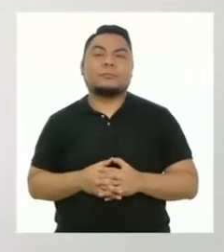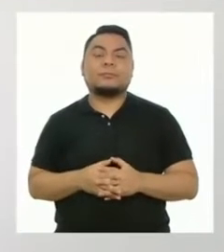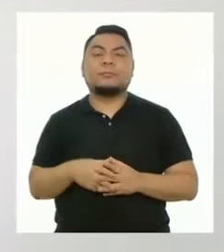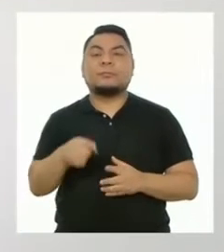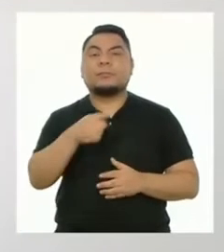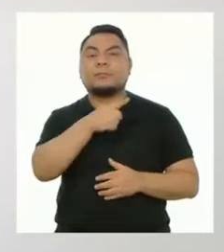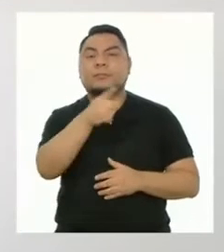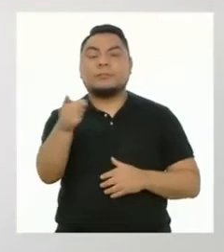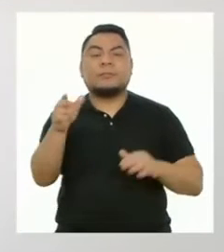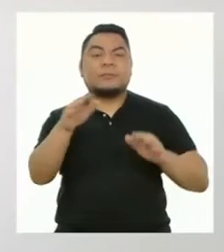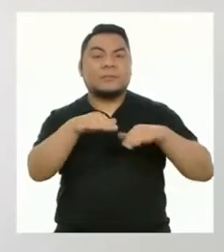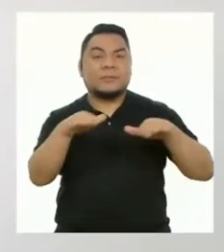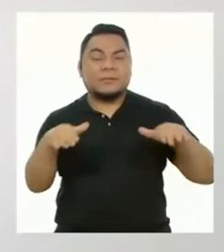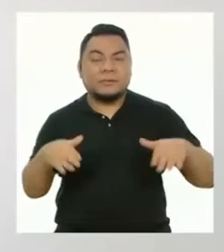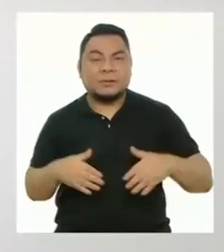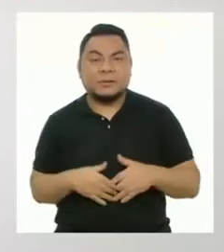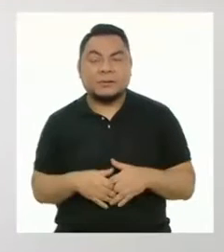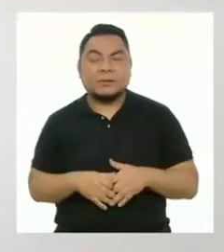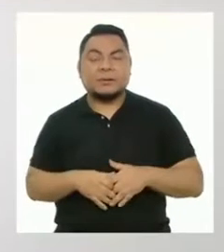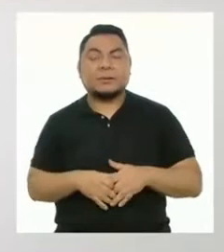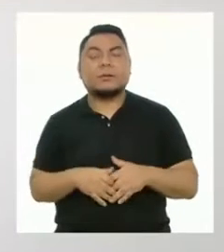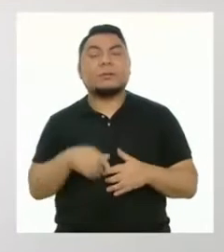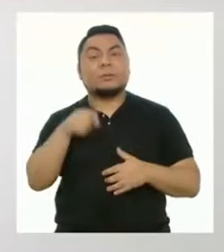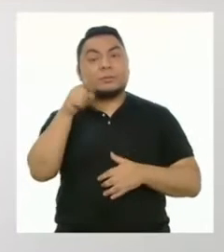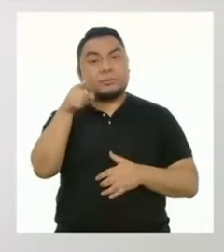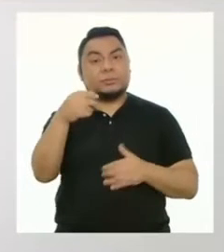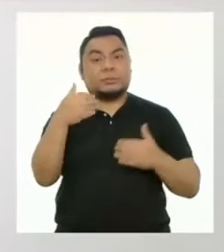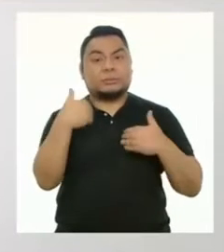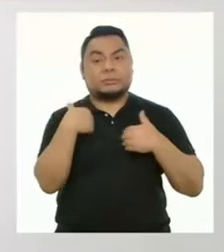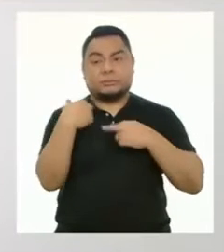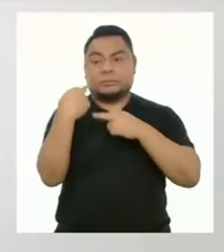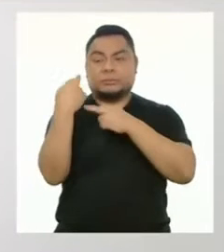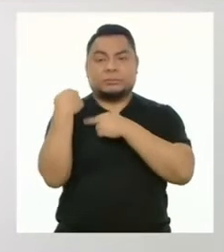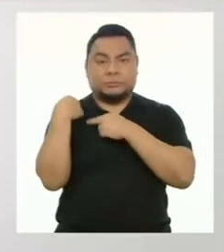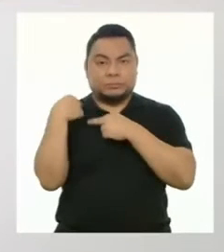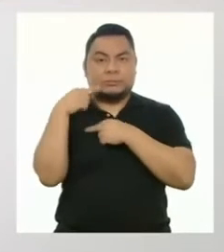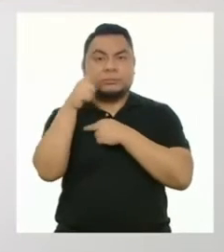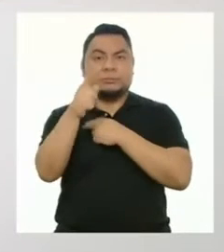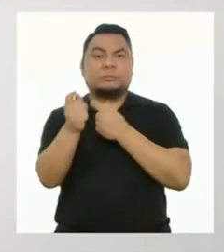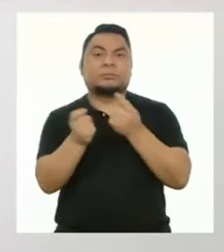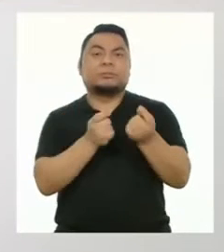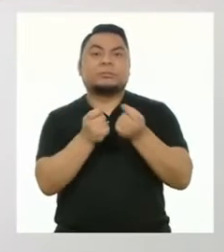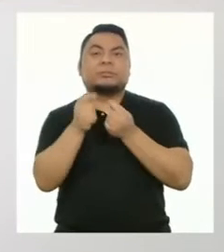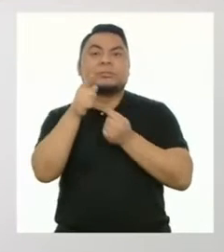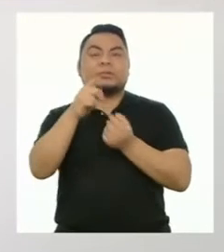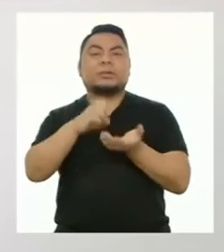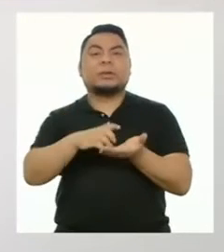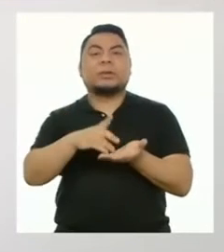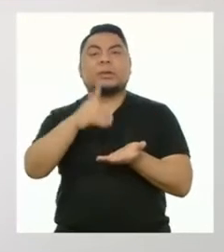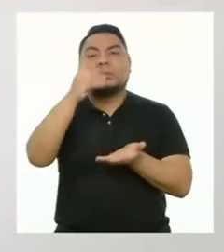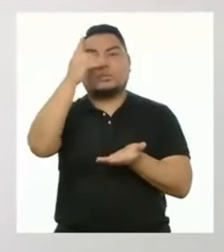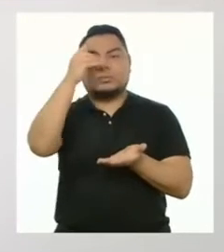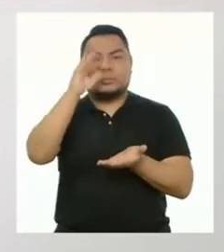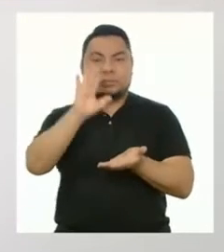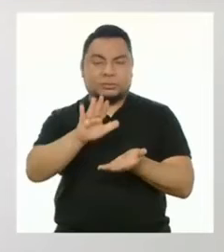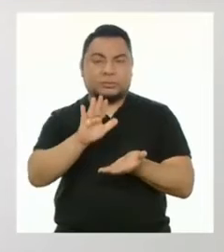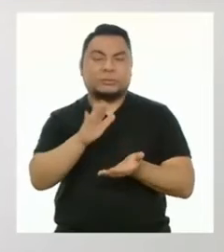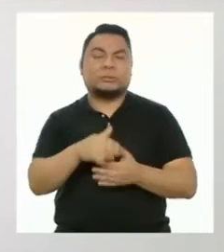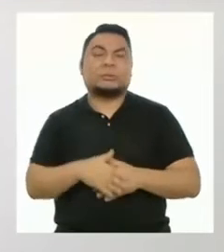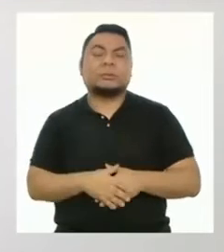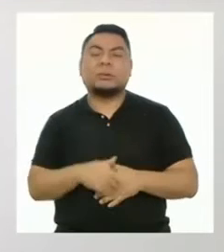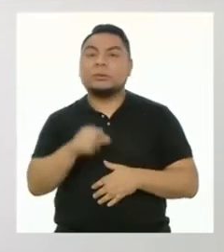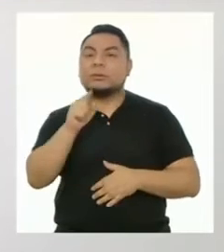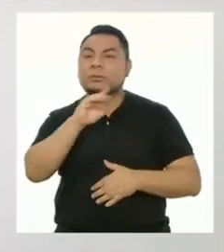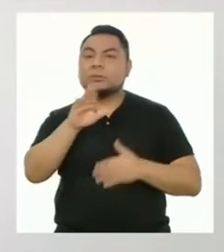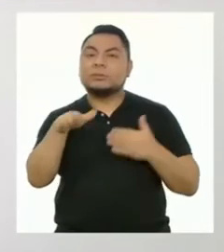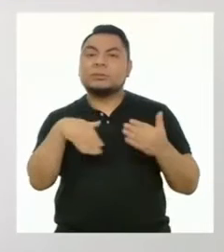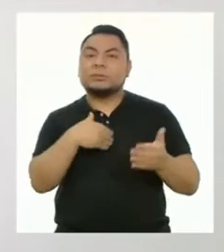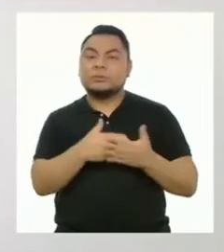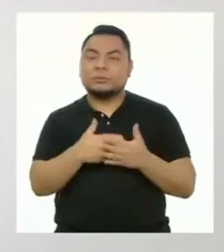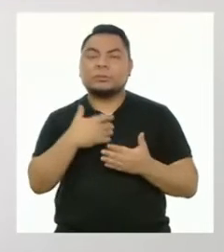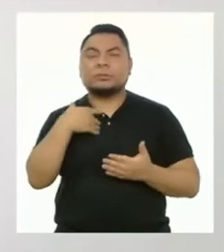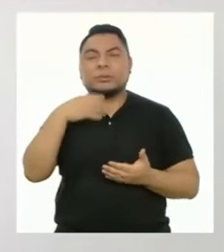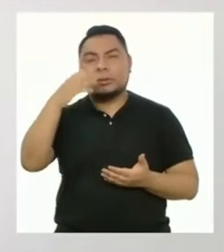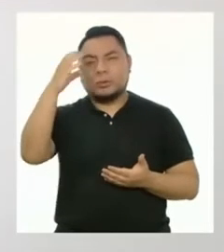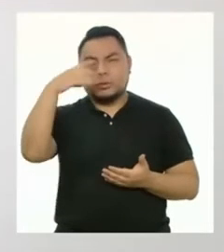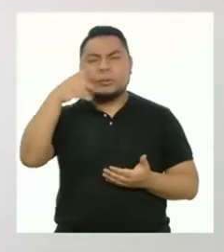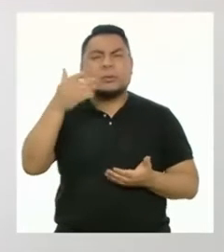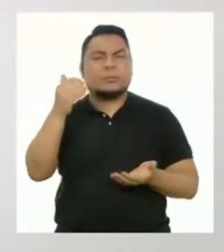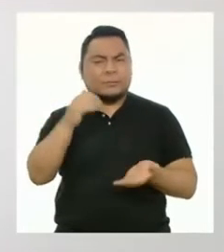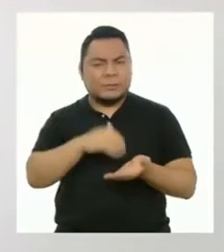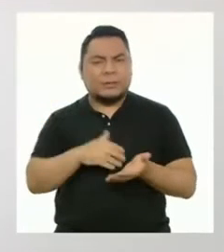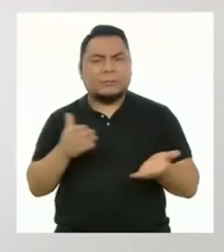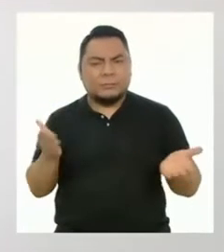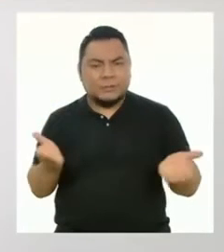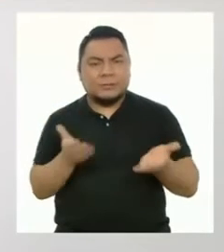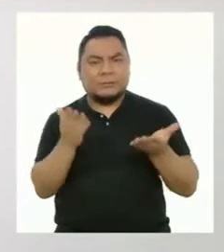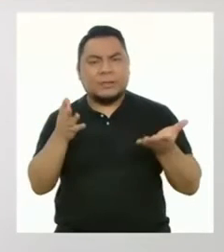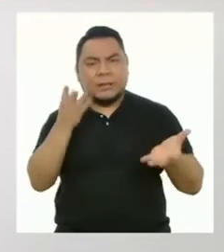Chicas y chicos, ustedes tienen en sus manos las riendas de su educación. Siempre busquen ampliar sus conocimientos y desarrollar